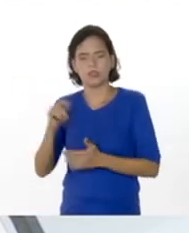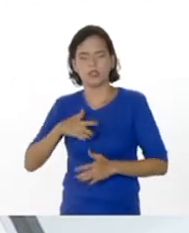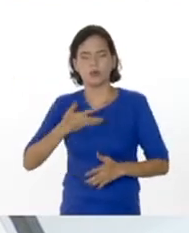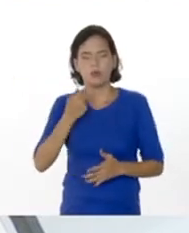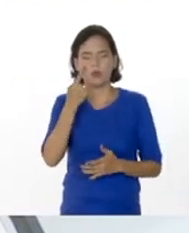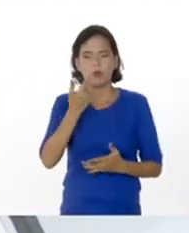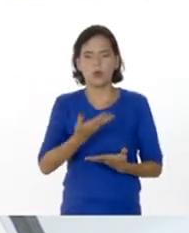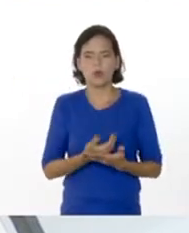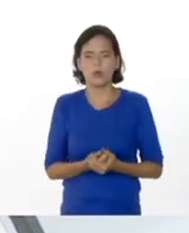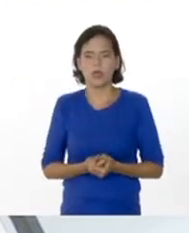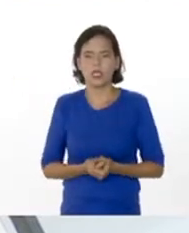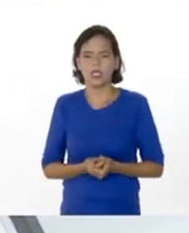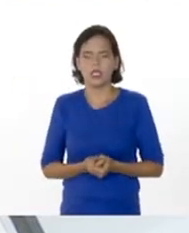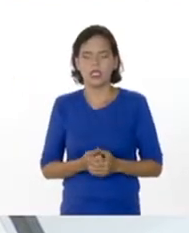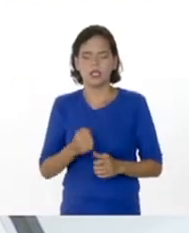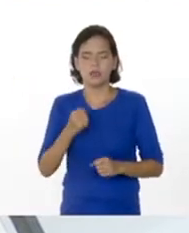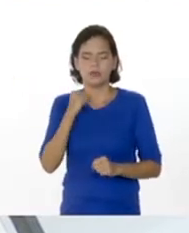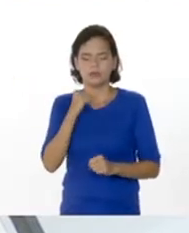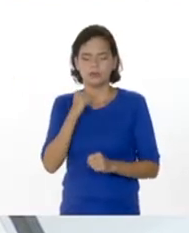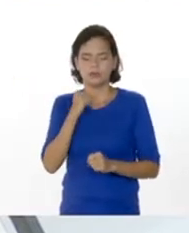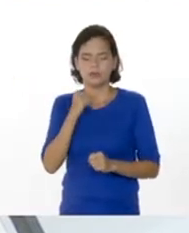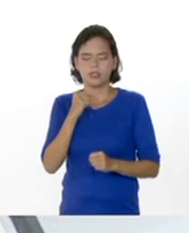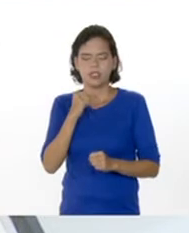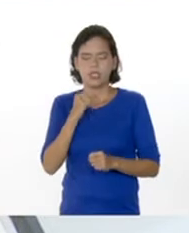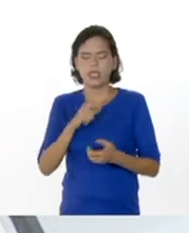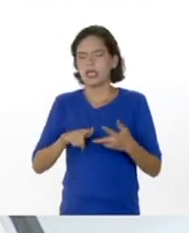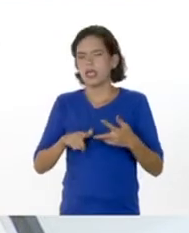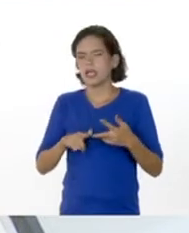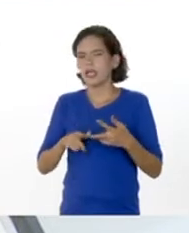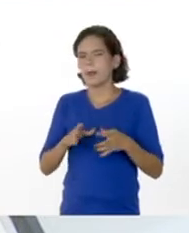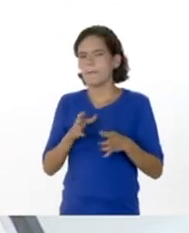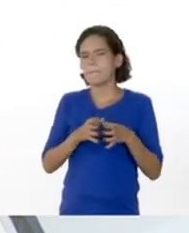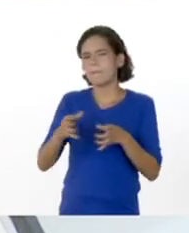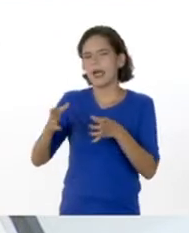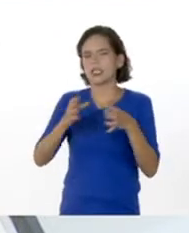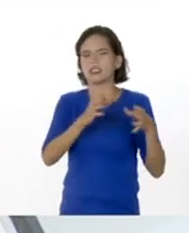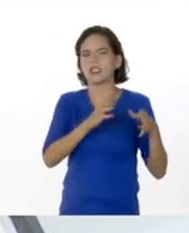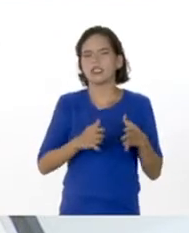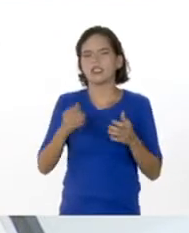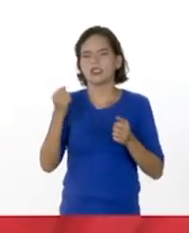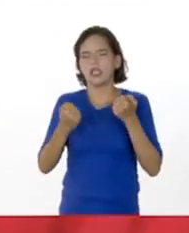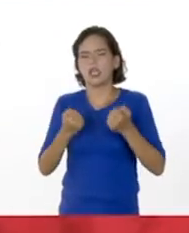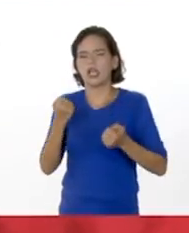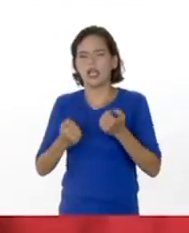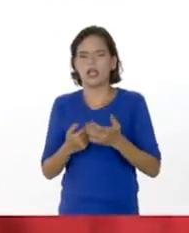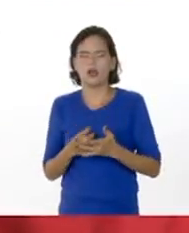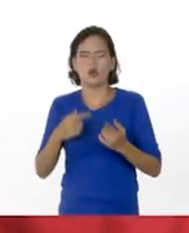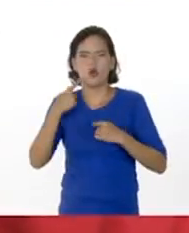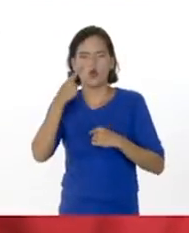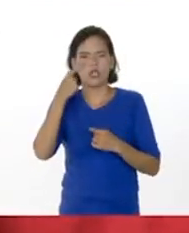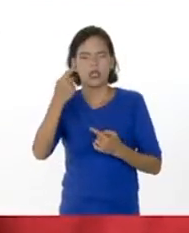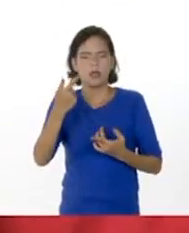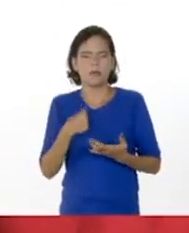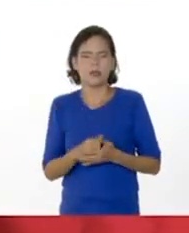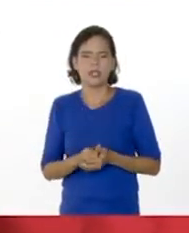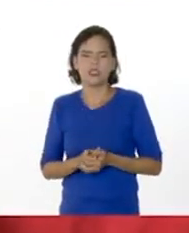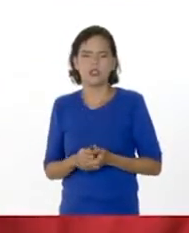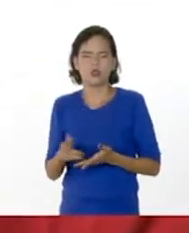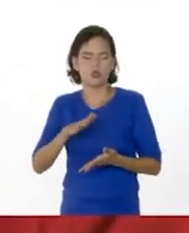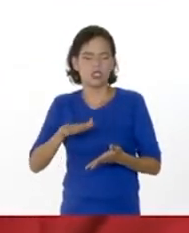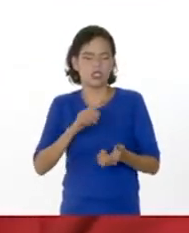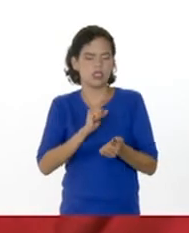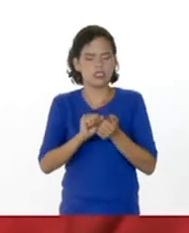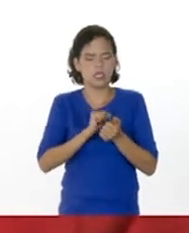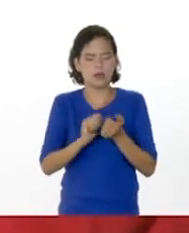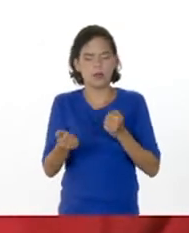lo podemos ver en los amortiguadores, ¿verdad? De los carros. Los que han observado los pulilavados,